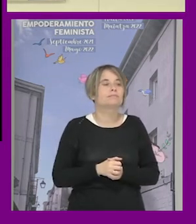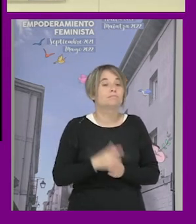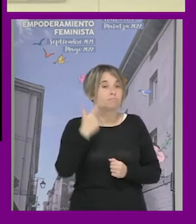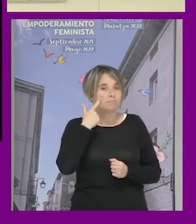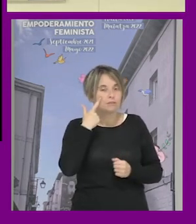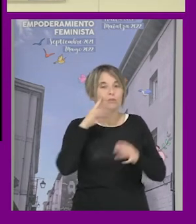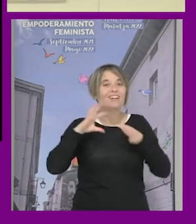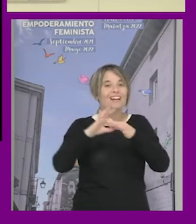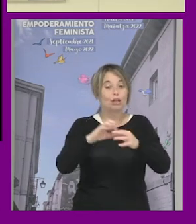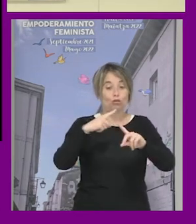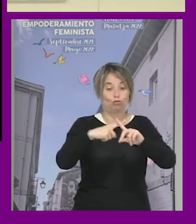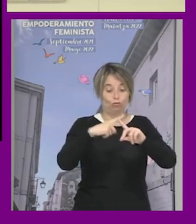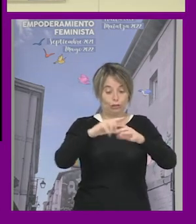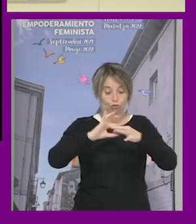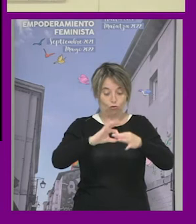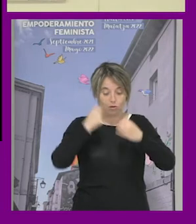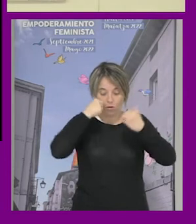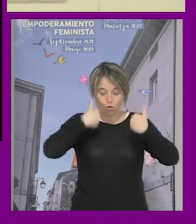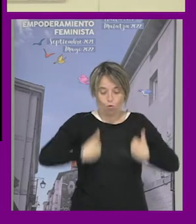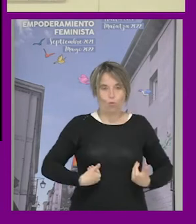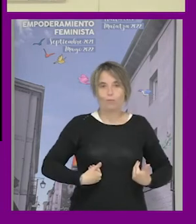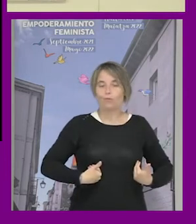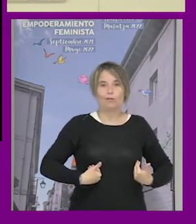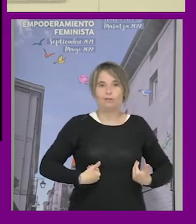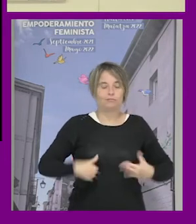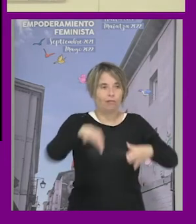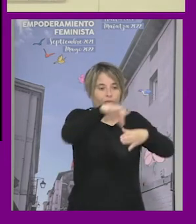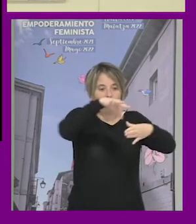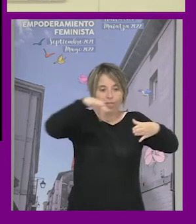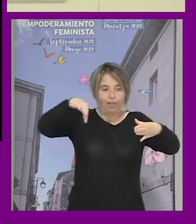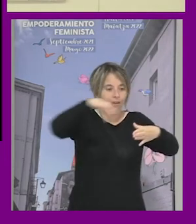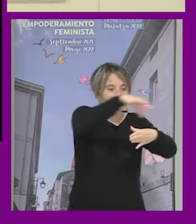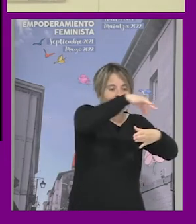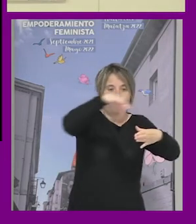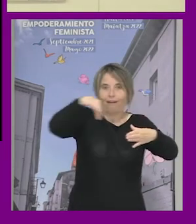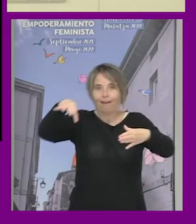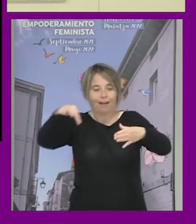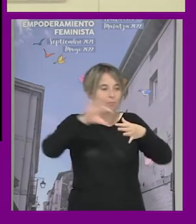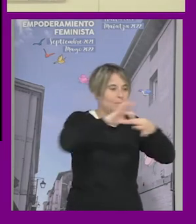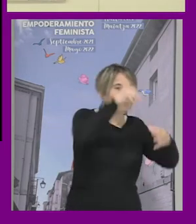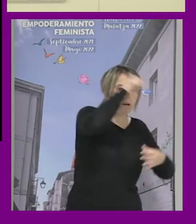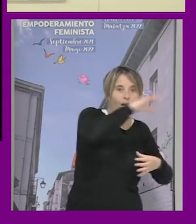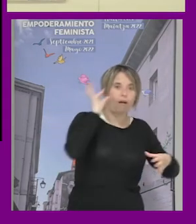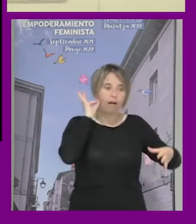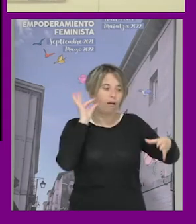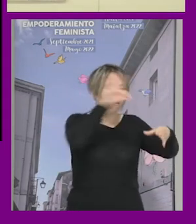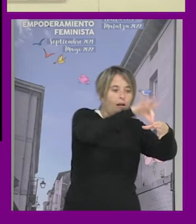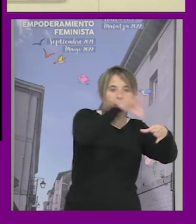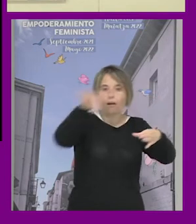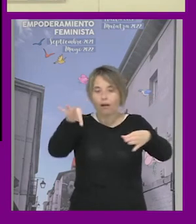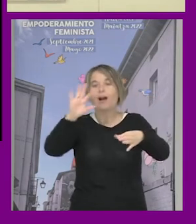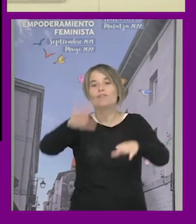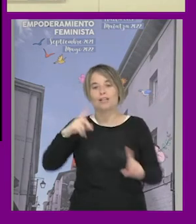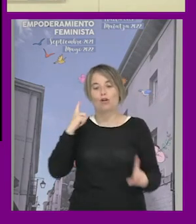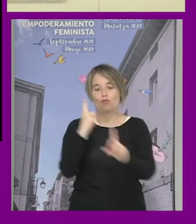relación al sexo nuestros cuerpos no encajan siempre al ideal que tenemos de macho y hembra y ejercemos violencias